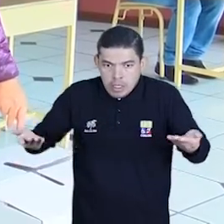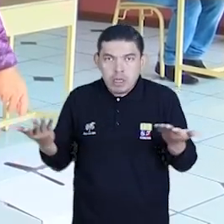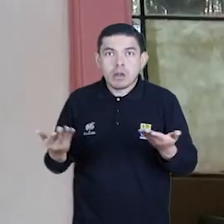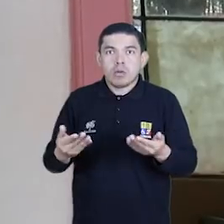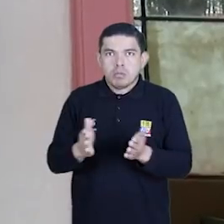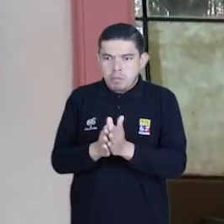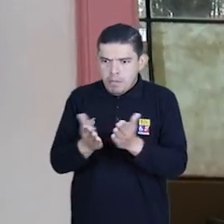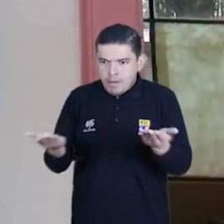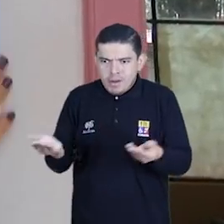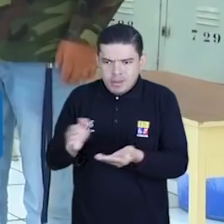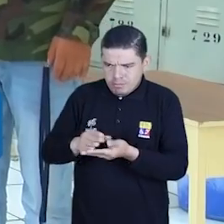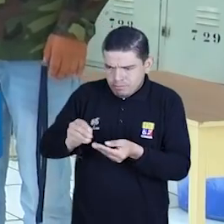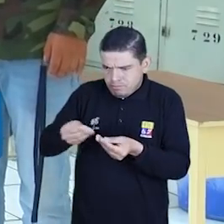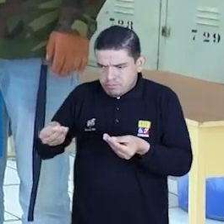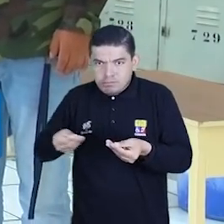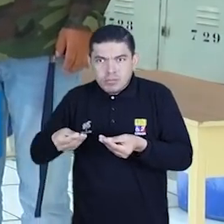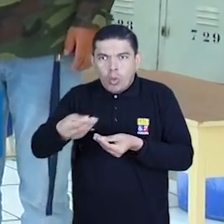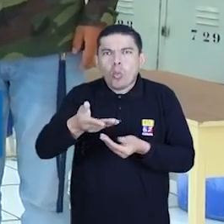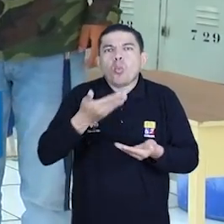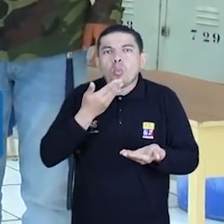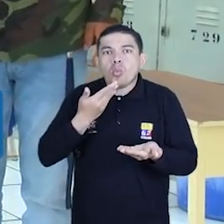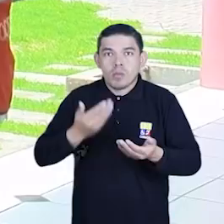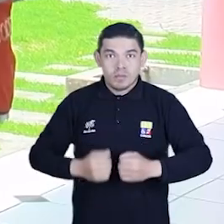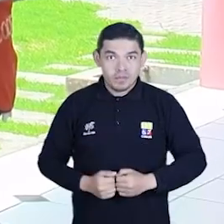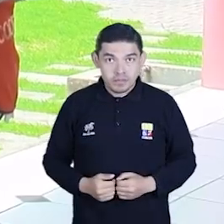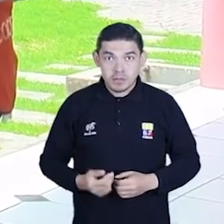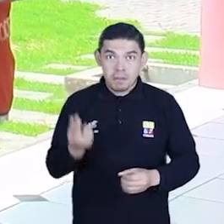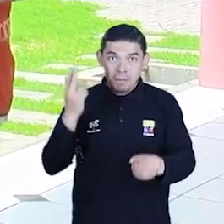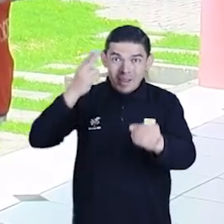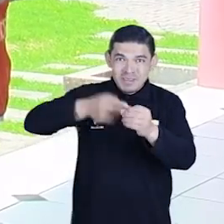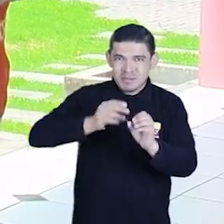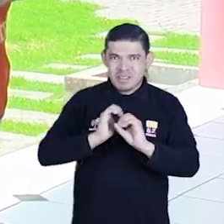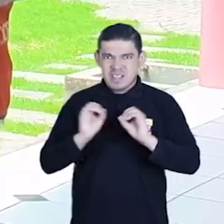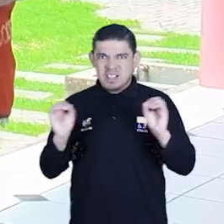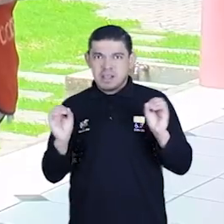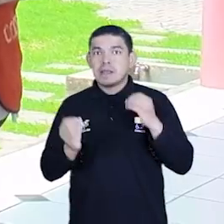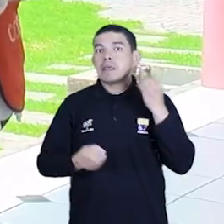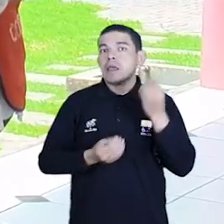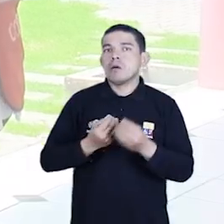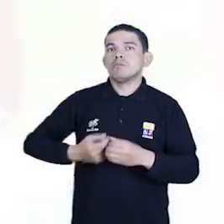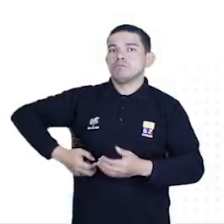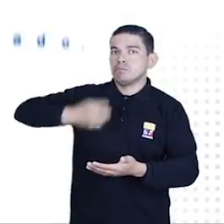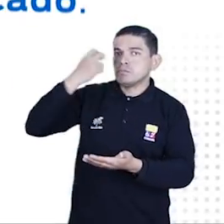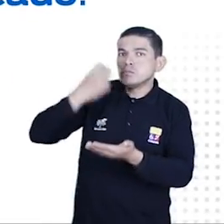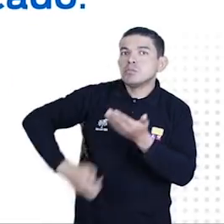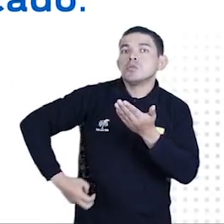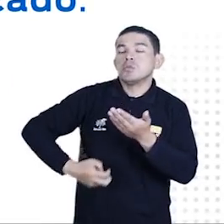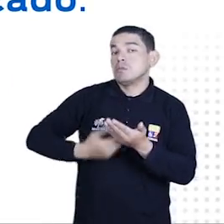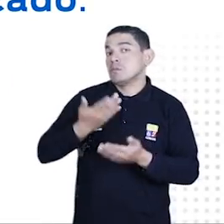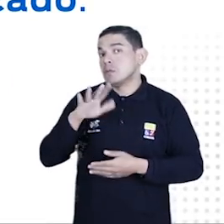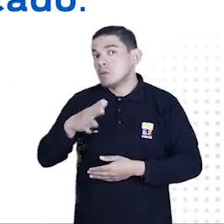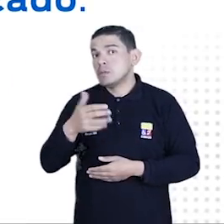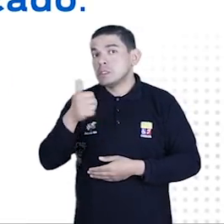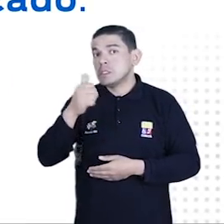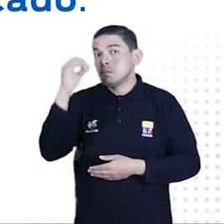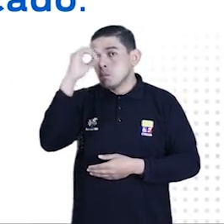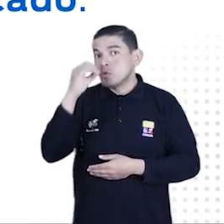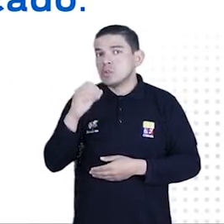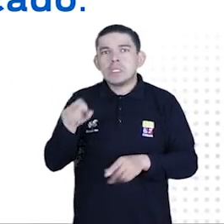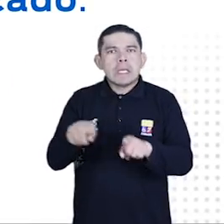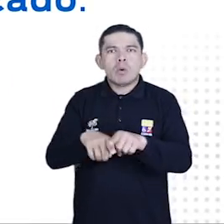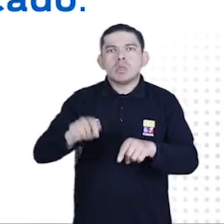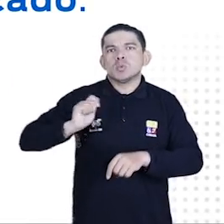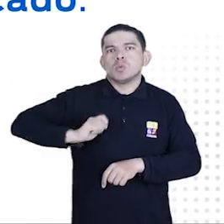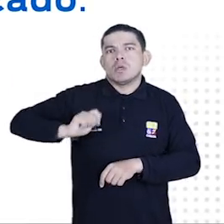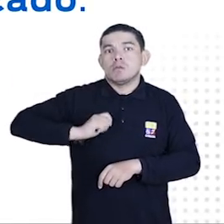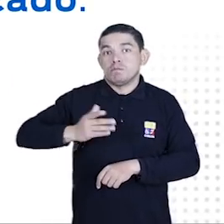votación y escrutinio, manejo de material electoral y papeletas electorales. Quienes no asistan a esta tarea obligatoria